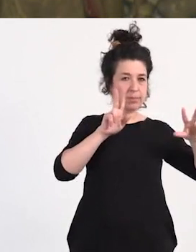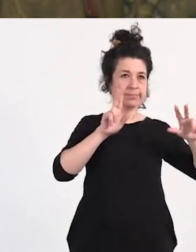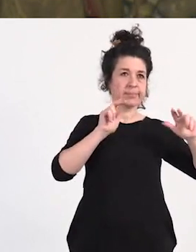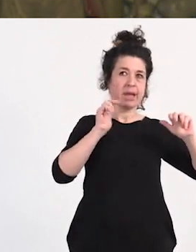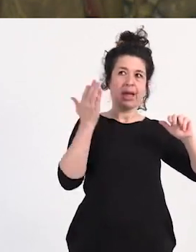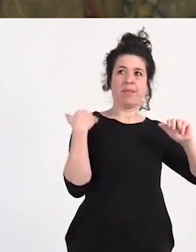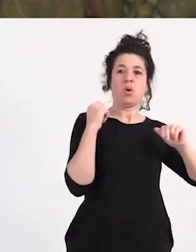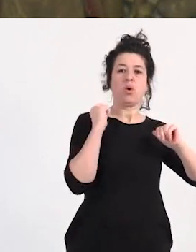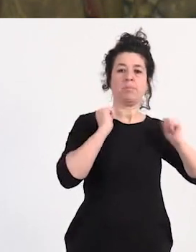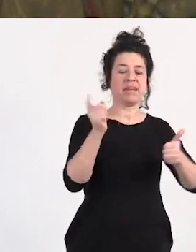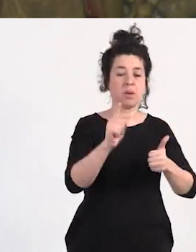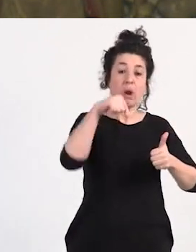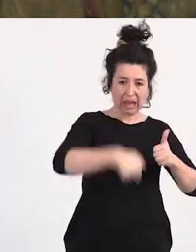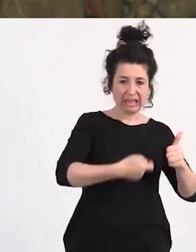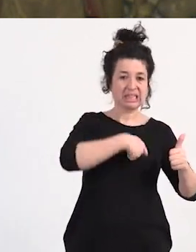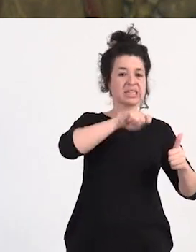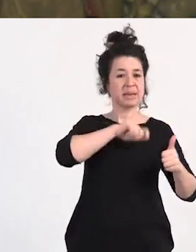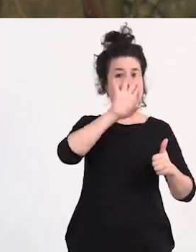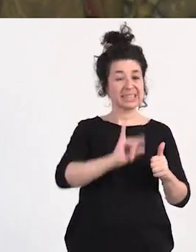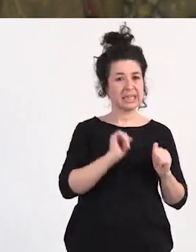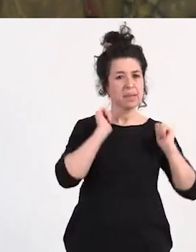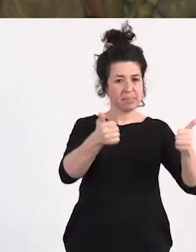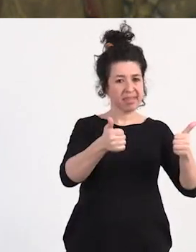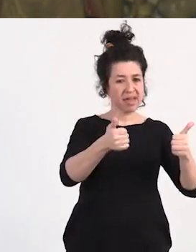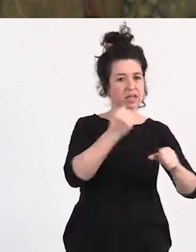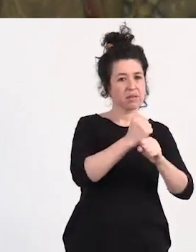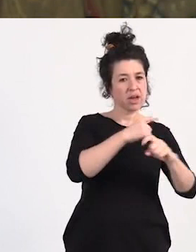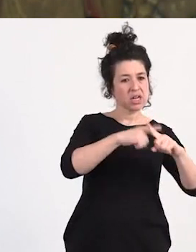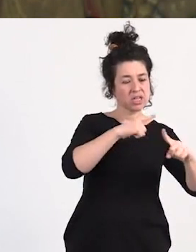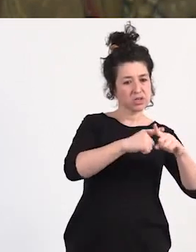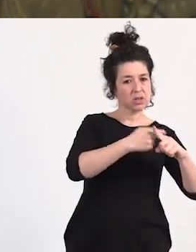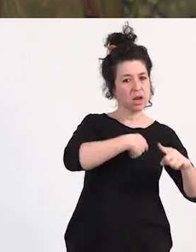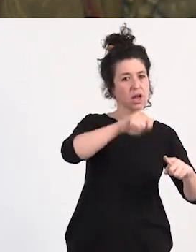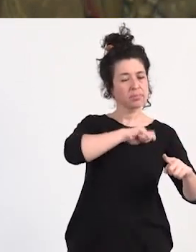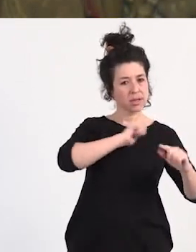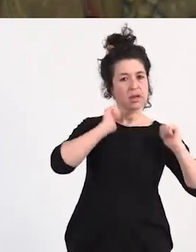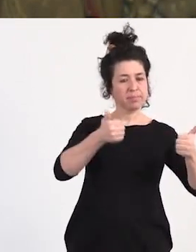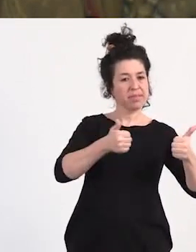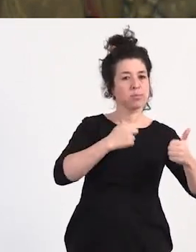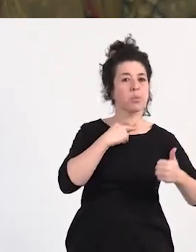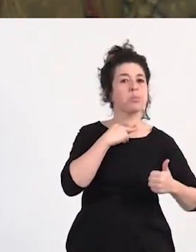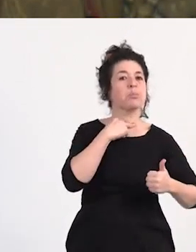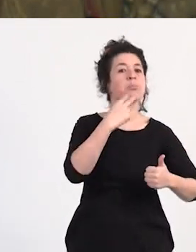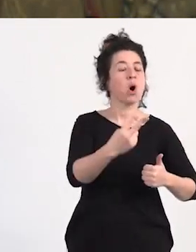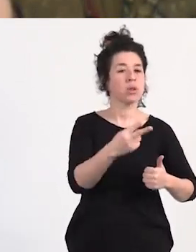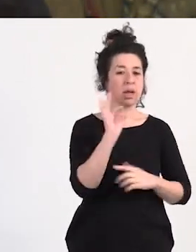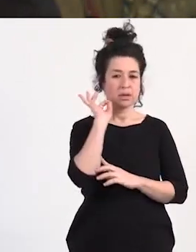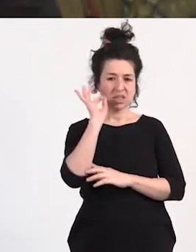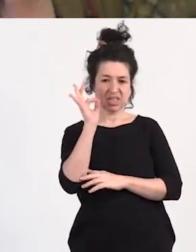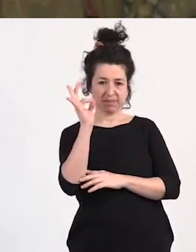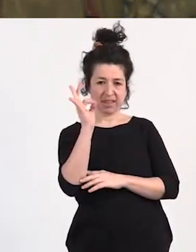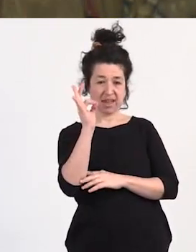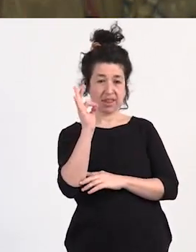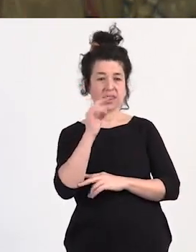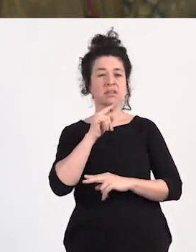pero aquí en el Estado Español recién empieza a tener voz propia las trabajadoras sexuales del Estado Español pero es verdad que no sé si habéis escuchado tenemos